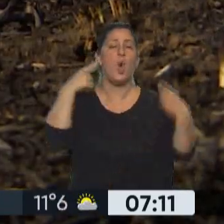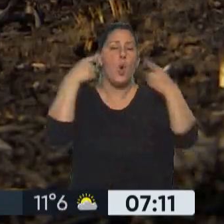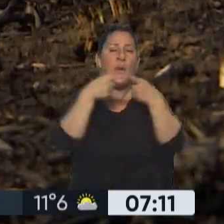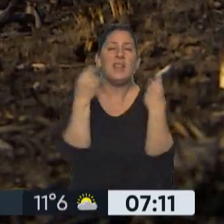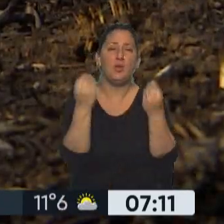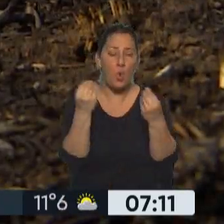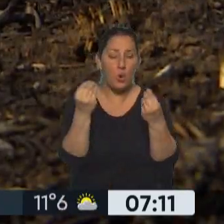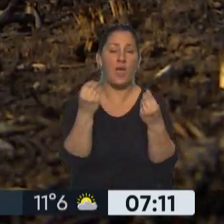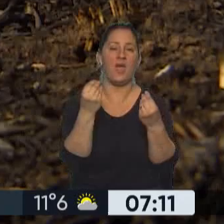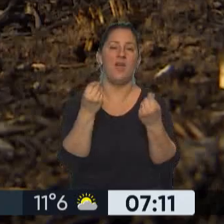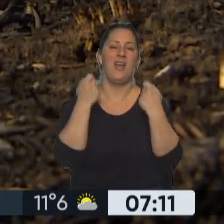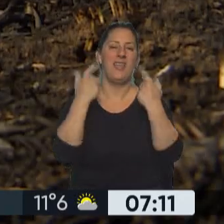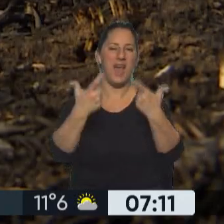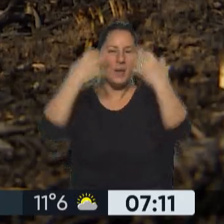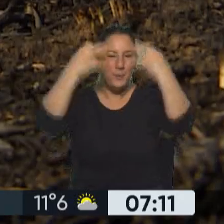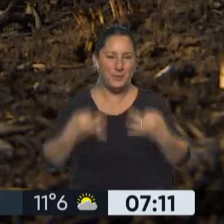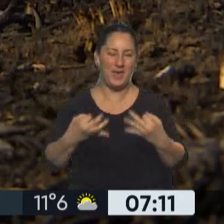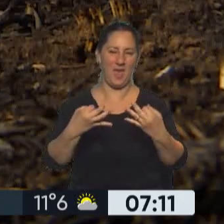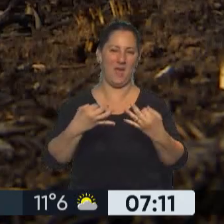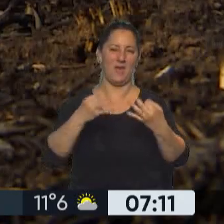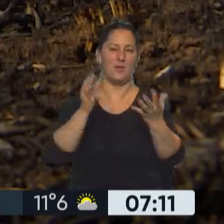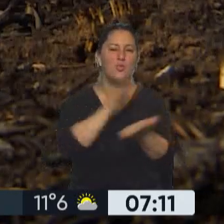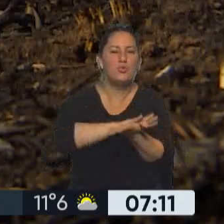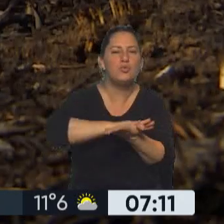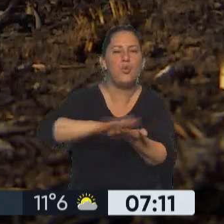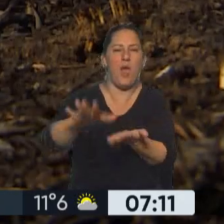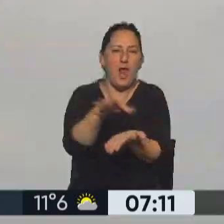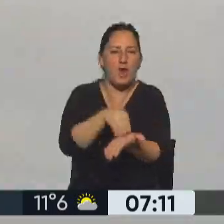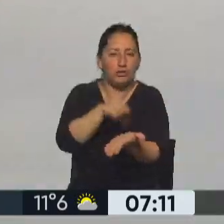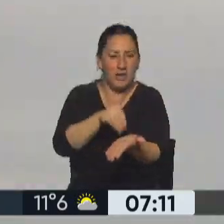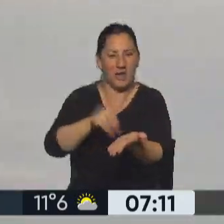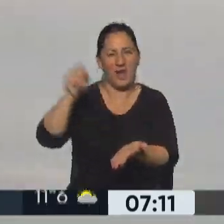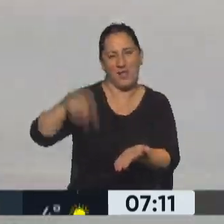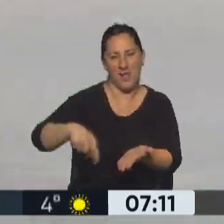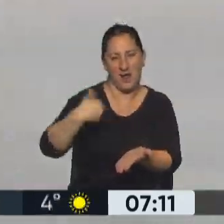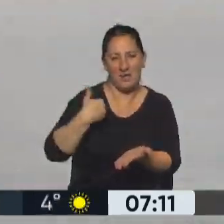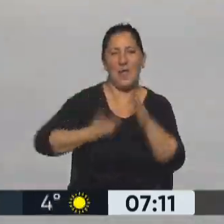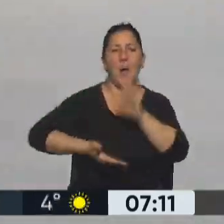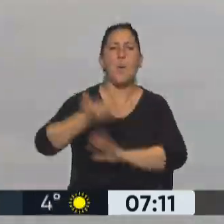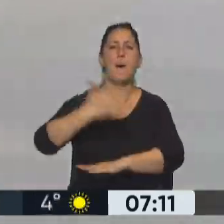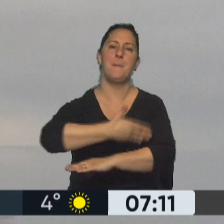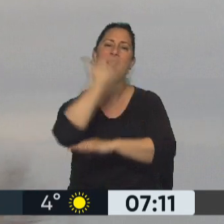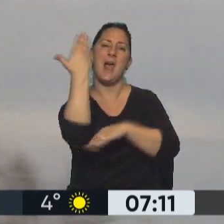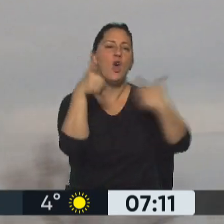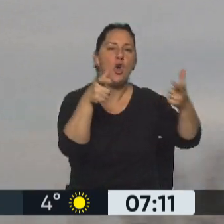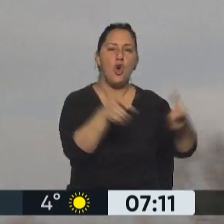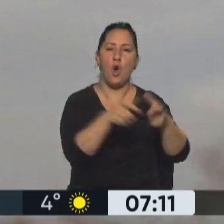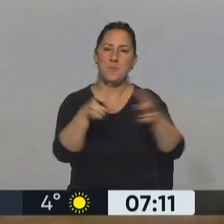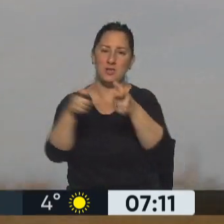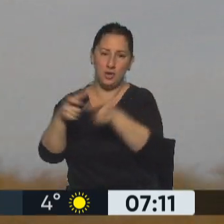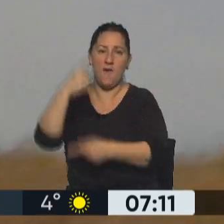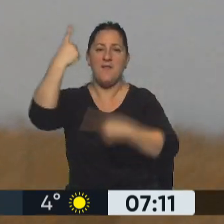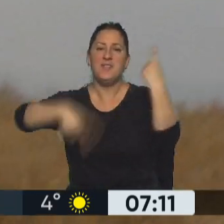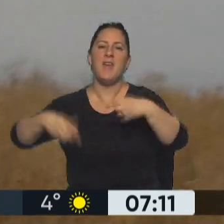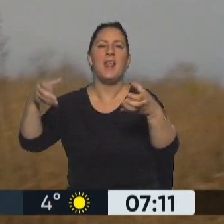proteger y dar un uso racional a los suelos argentinos y llevar a cabo el plenario de comisiones, desde los distintos